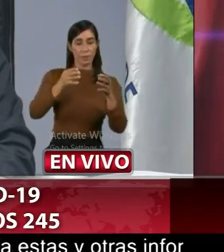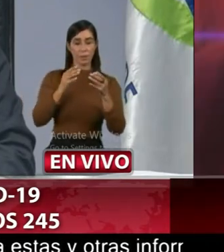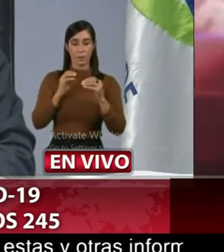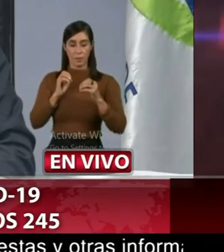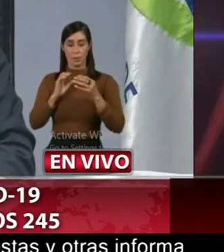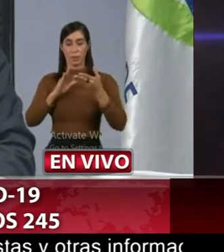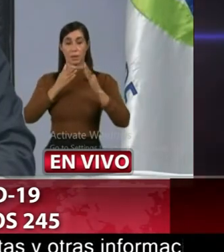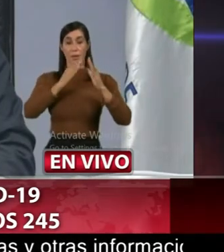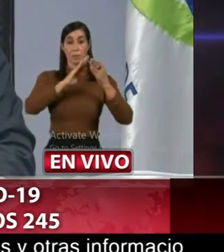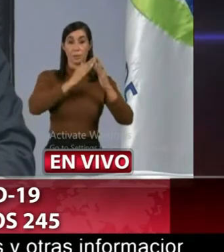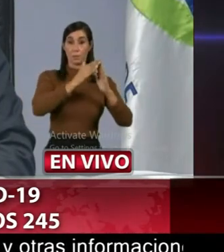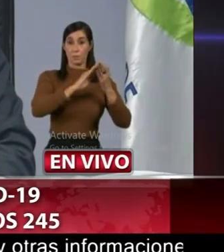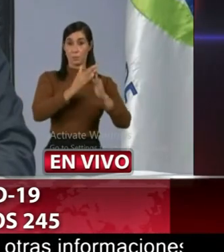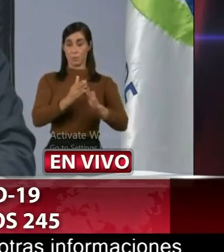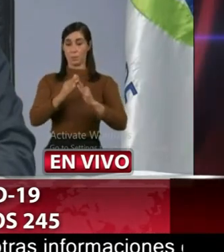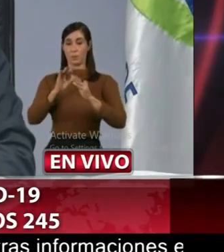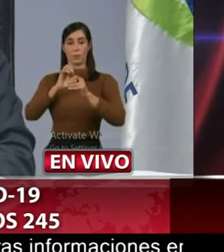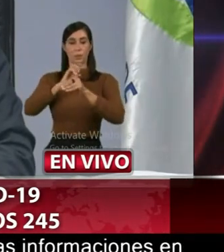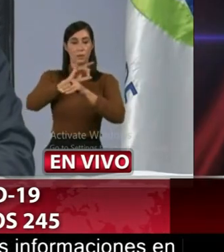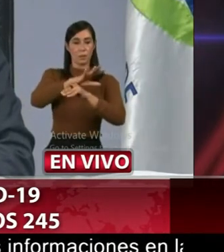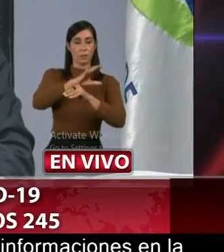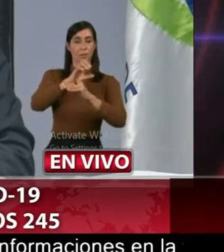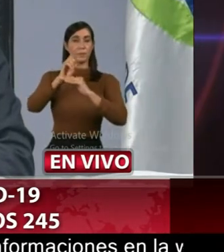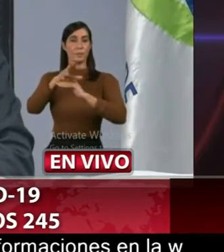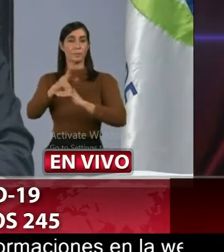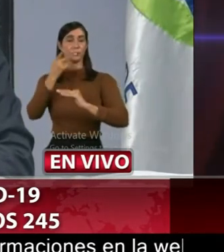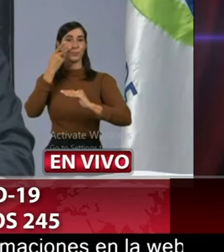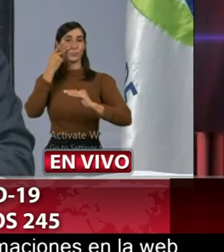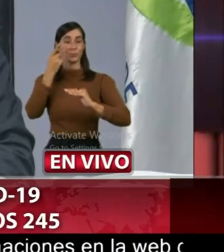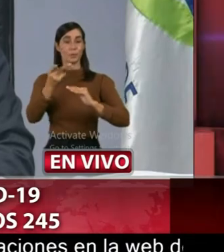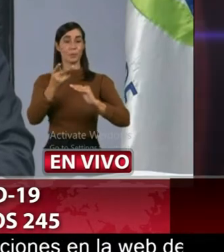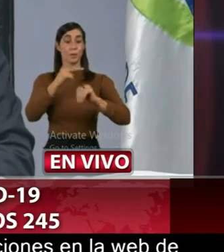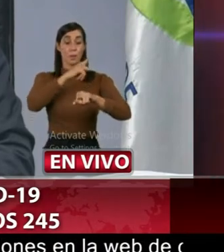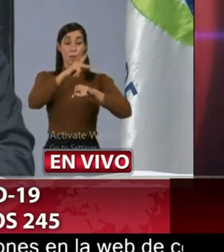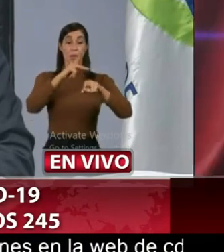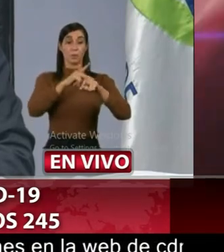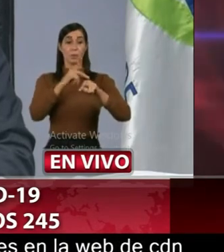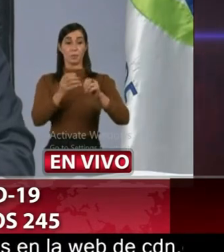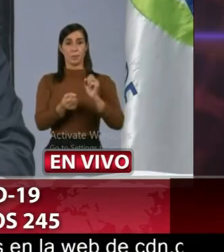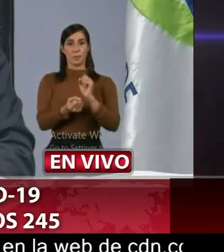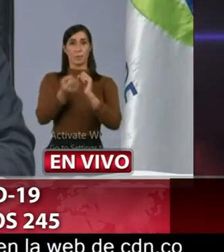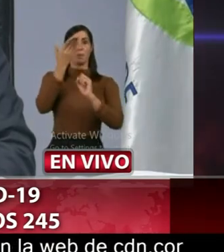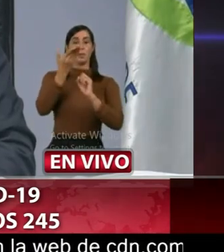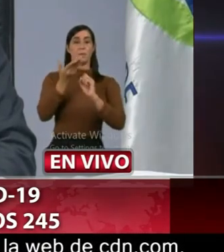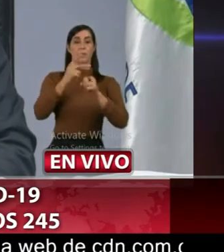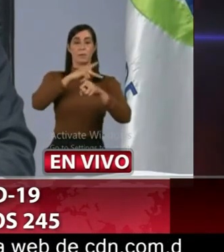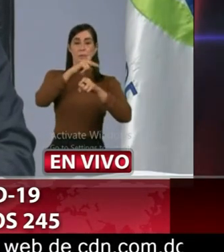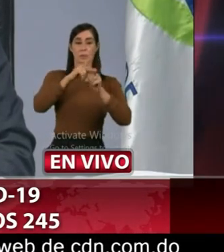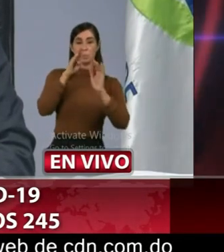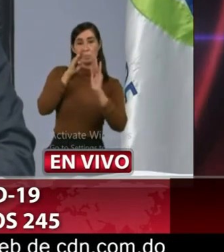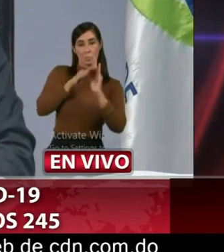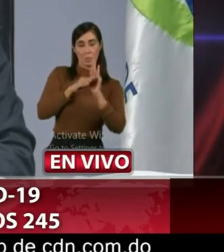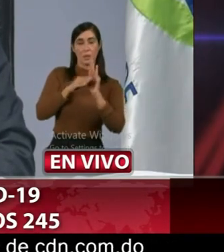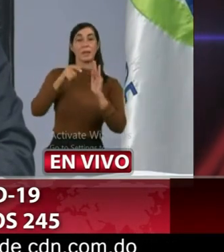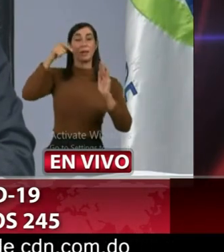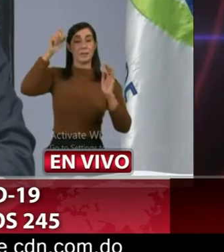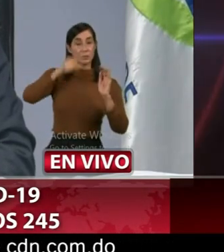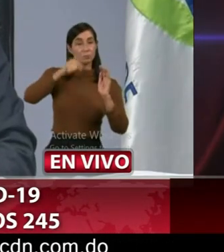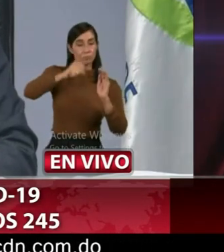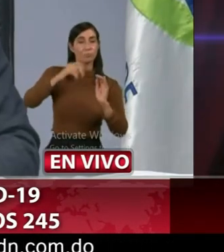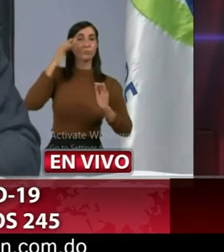circulación comunitaria que estamos mirando en unas provincias más que en otras eso sí es lo